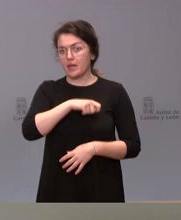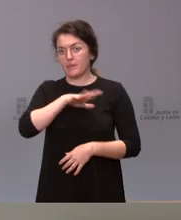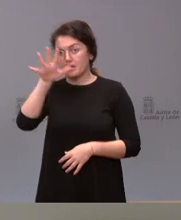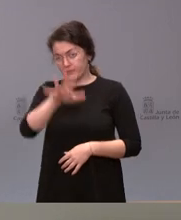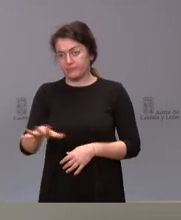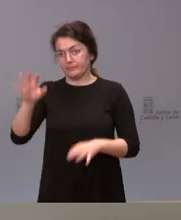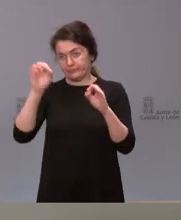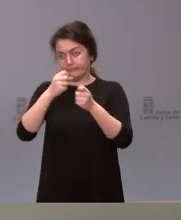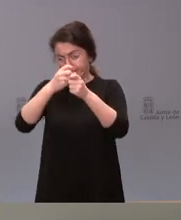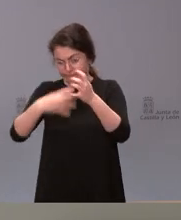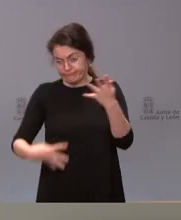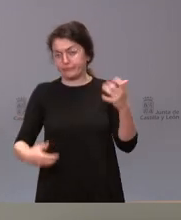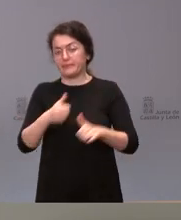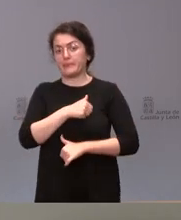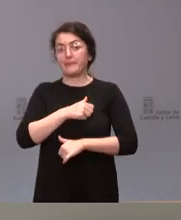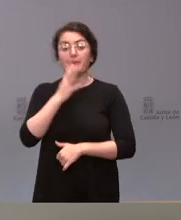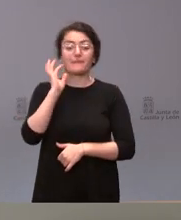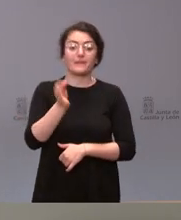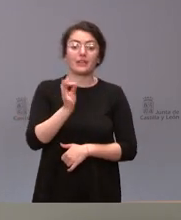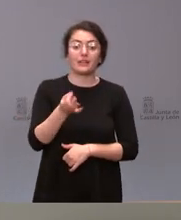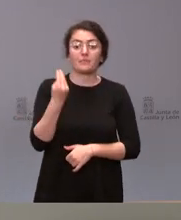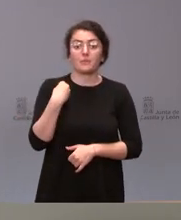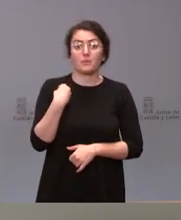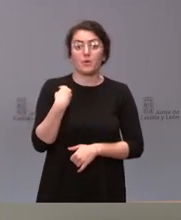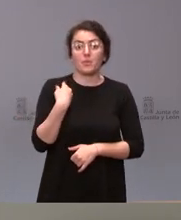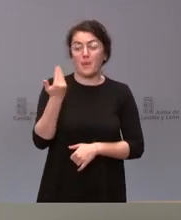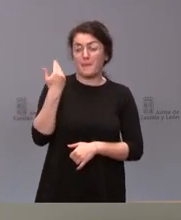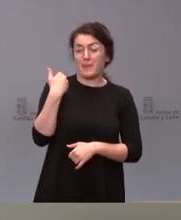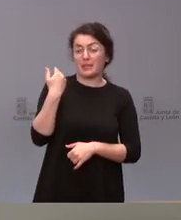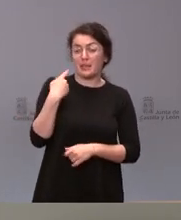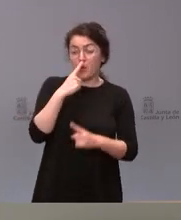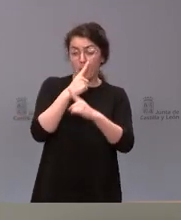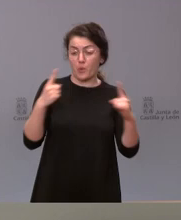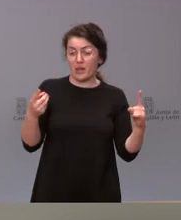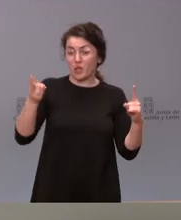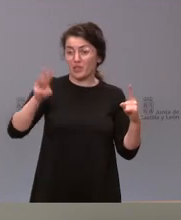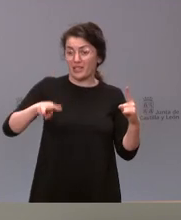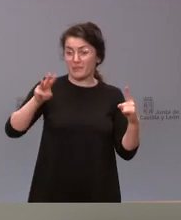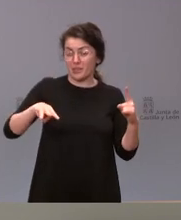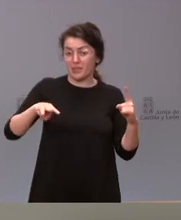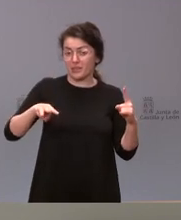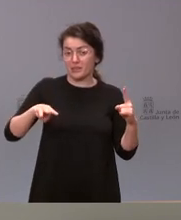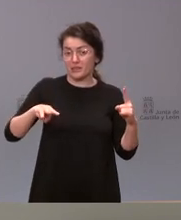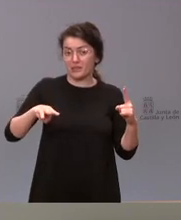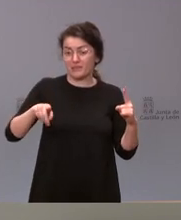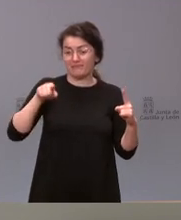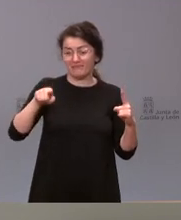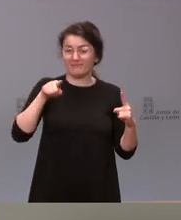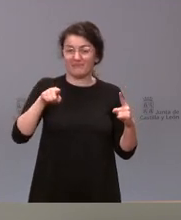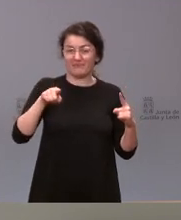es verdad que el dato con el que acabamos el último trimestre del año 21 pues fue extraordinariamente negativo